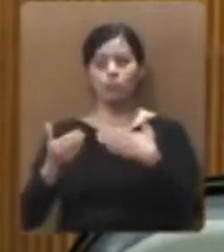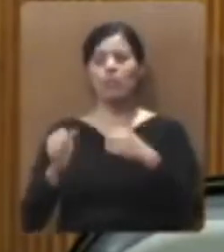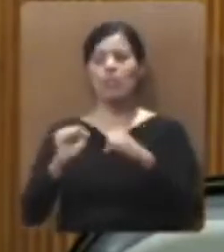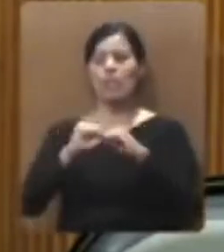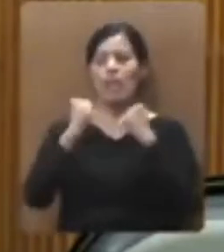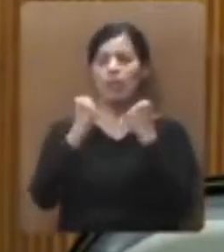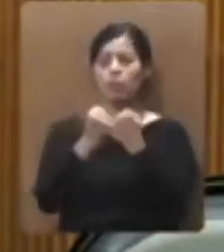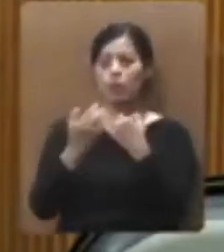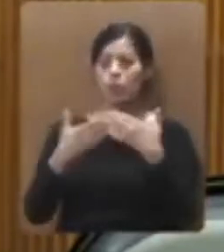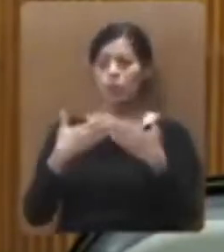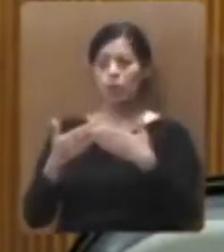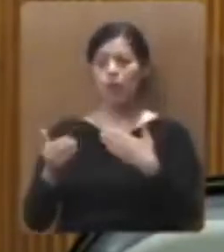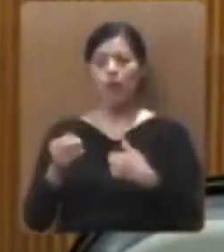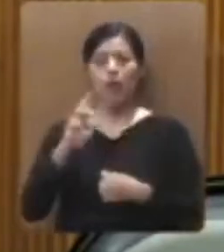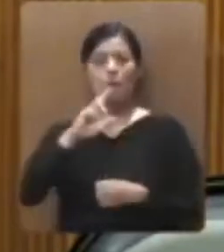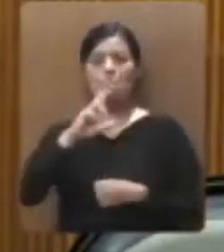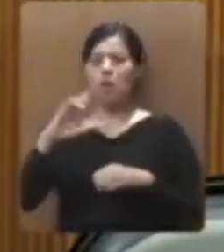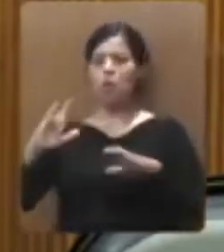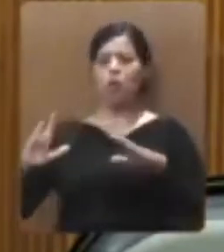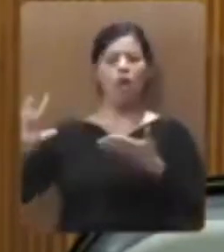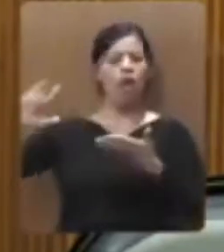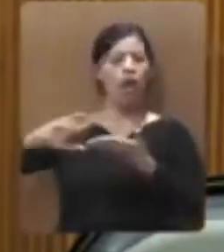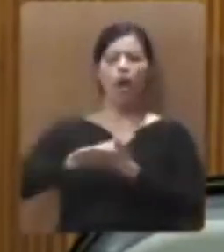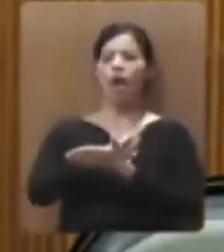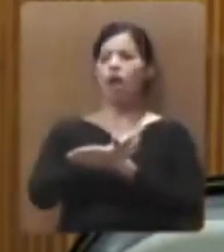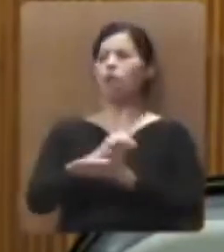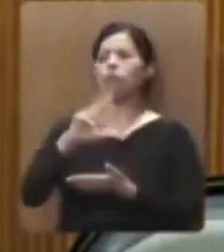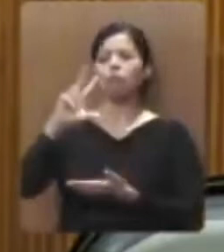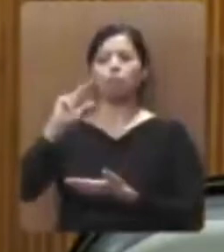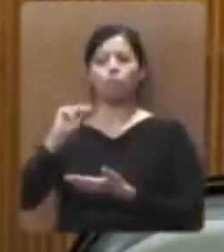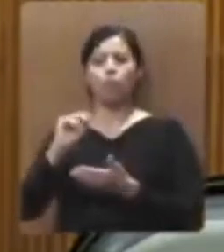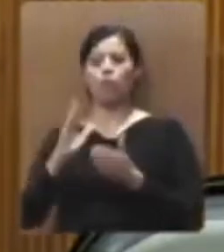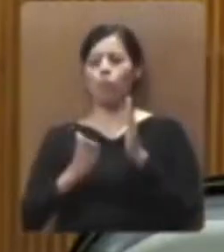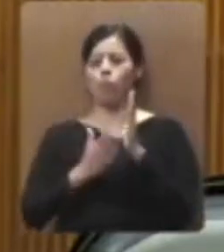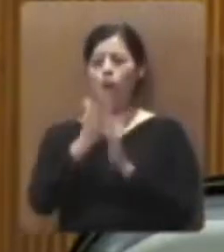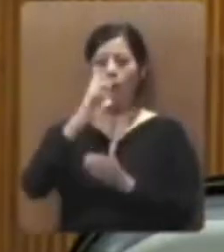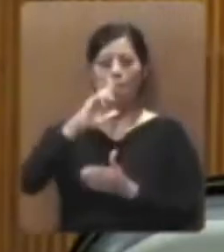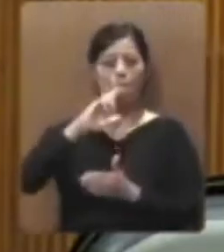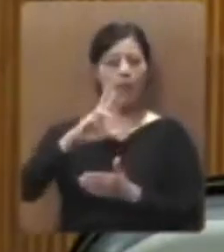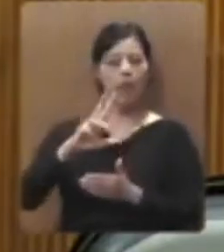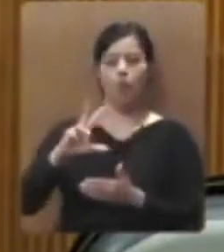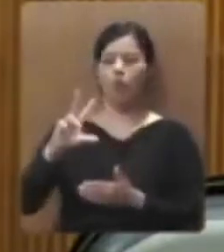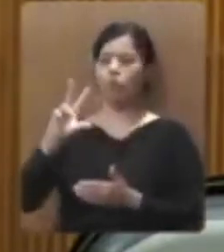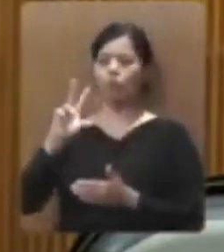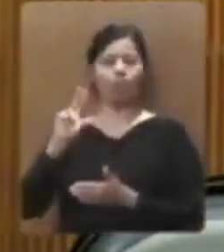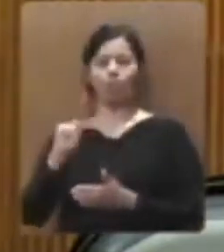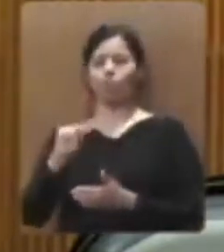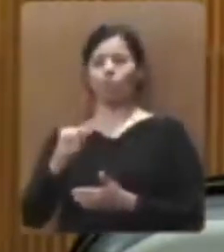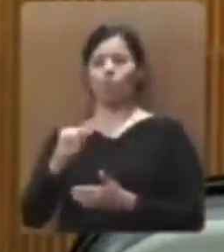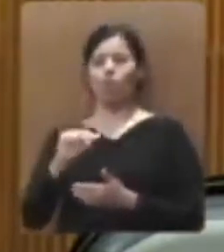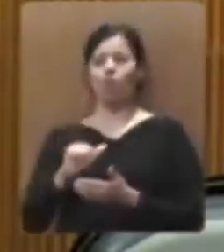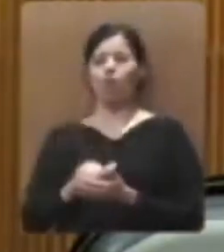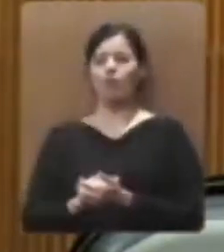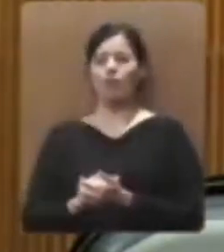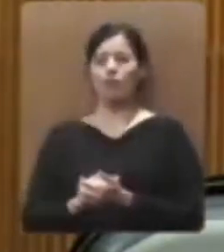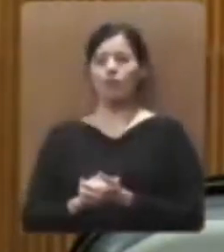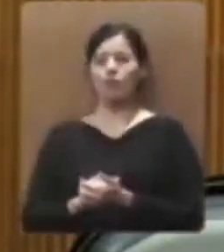modernas del mundo no son las que tienen los mejores aeropuertos, no son las que tienen la mejor infraestructura, no son las que tienen los